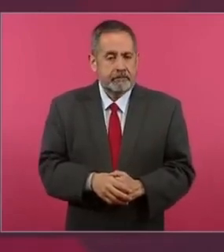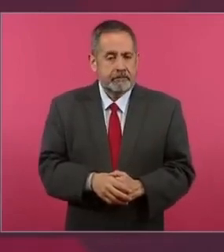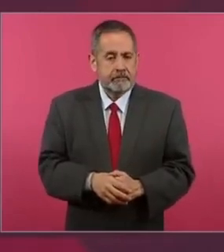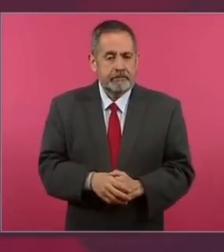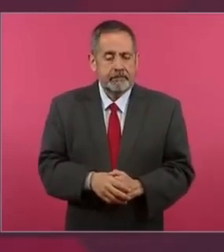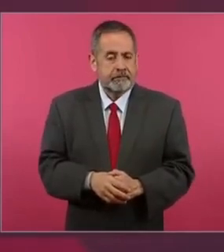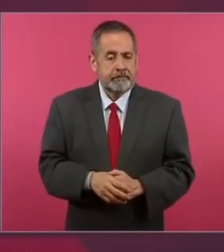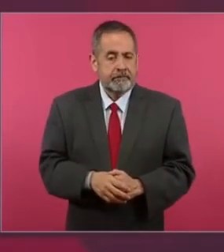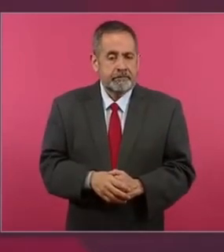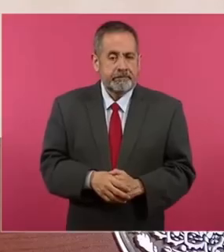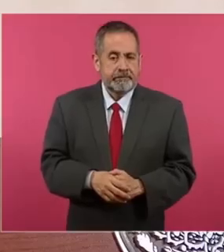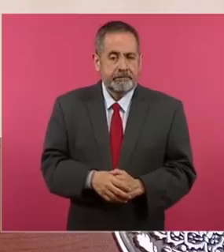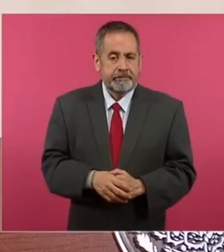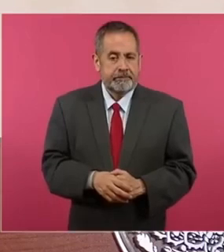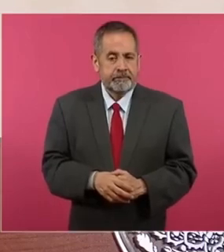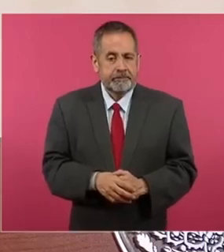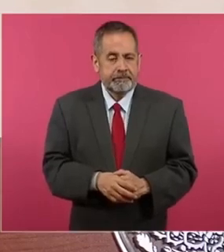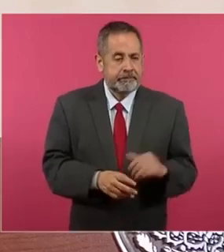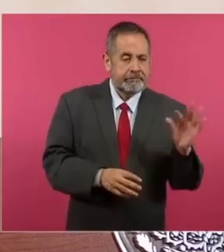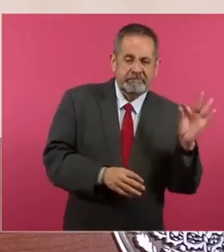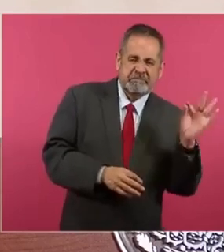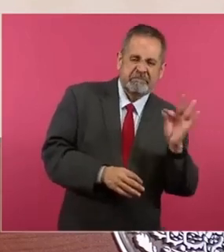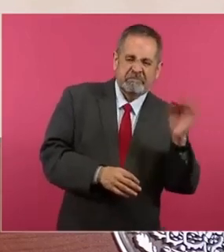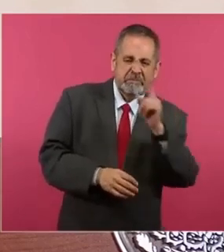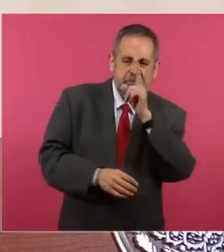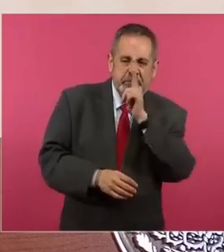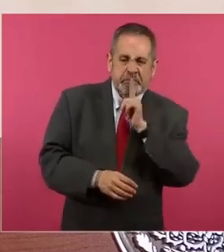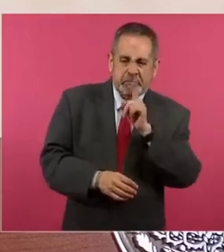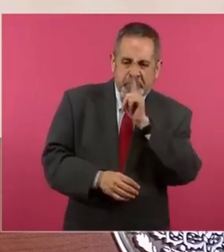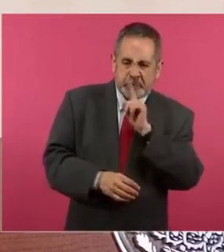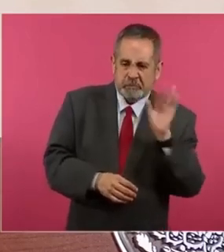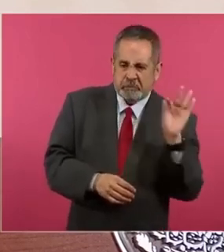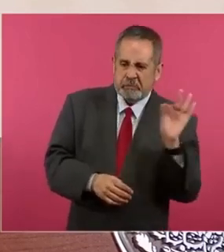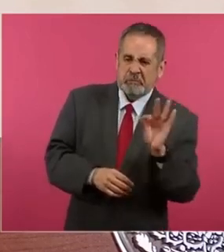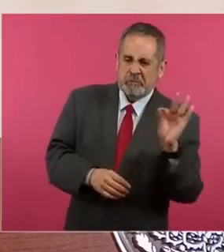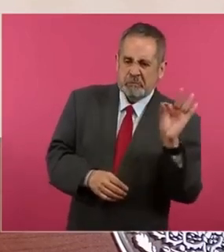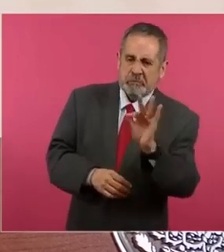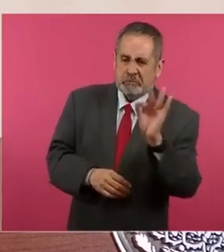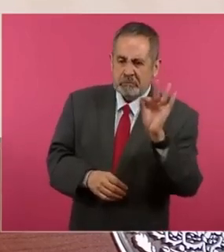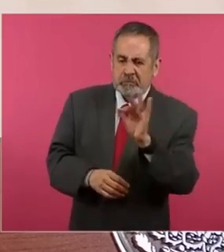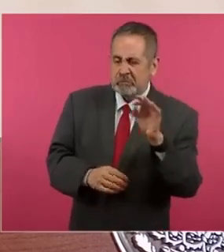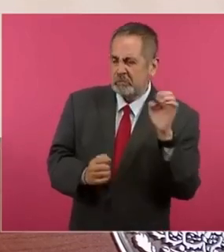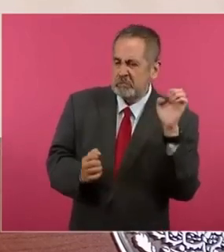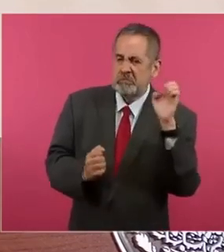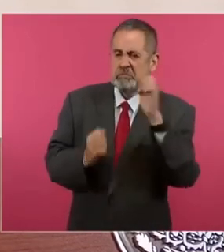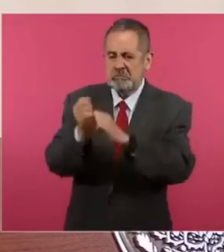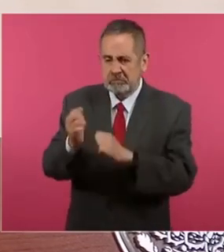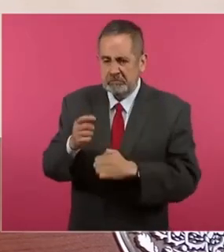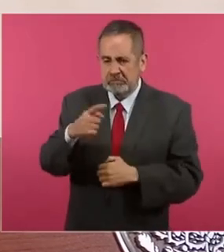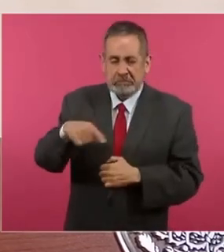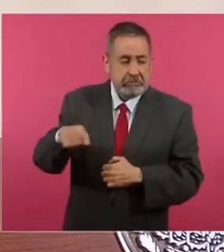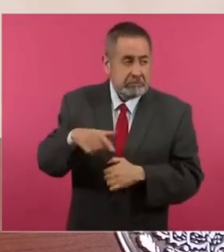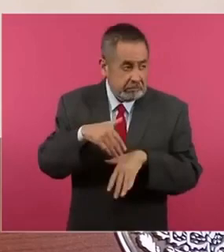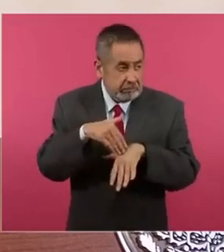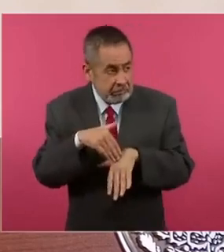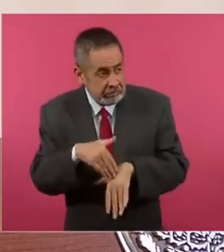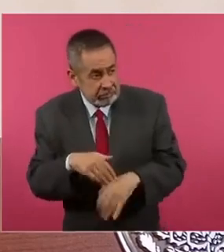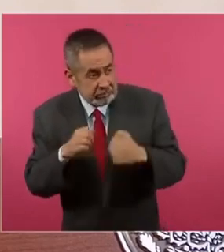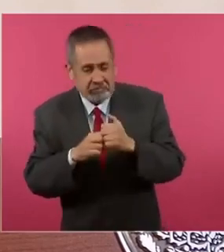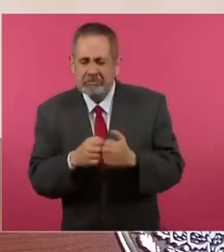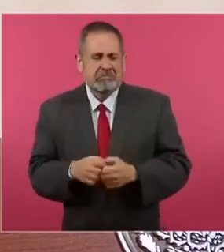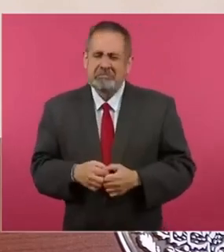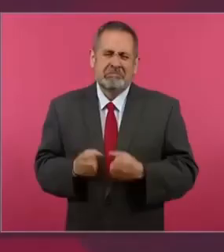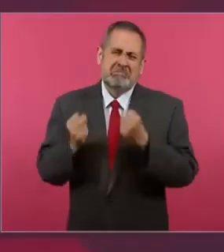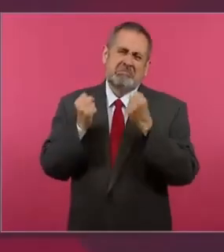mentiras para engañar, para tratar de engañar, porque mucha gente no,